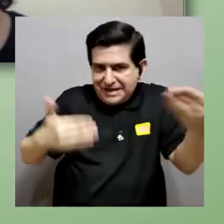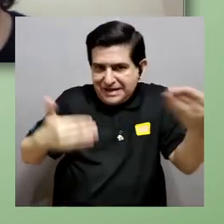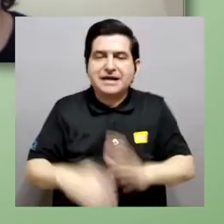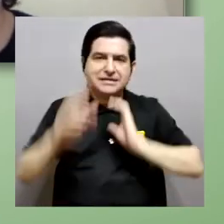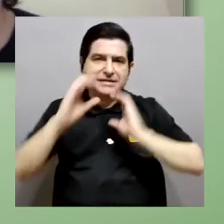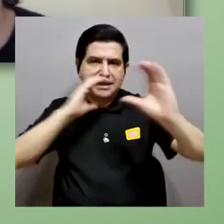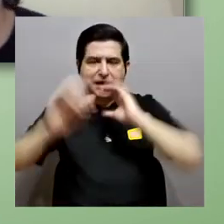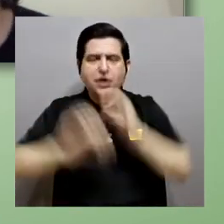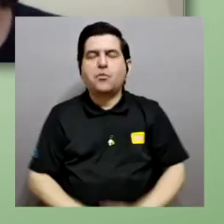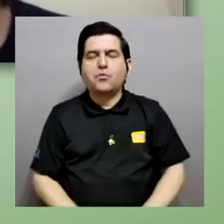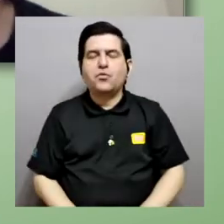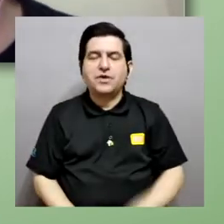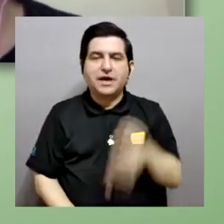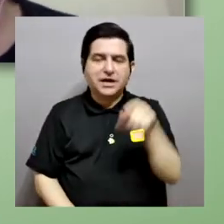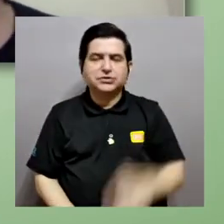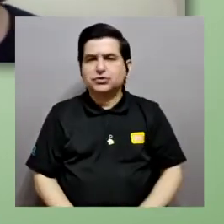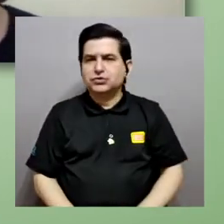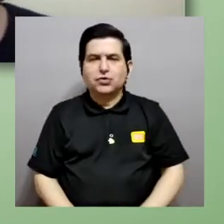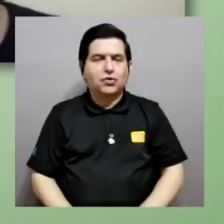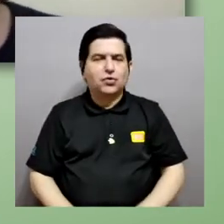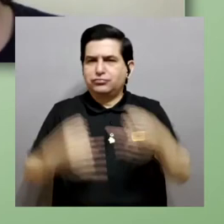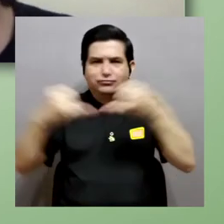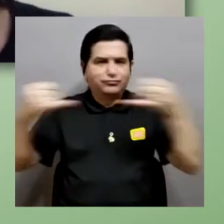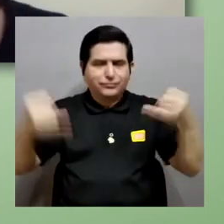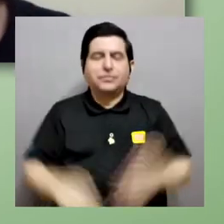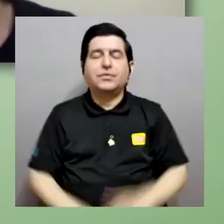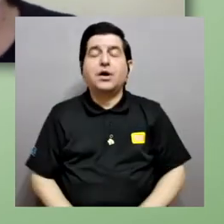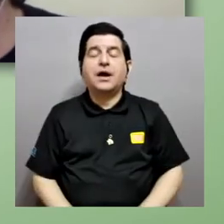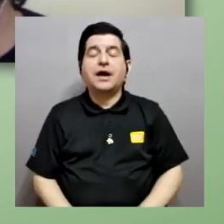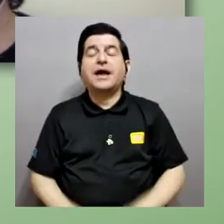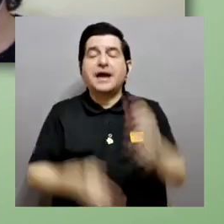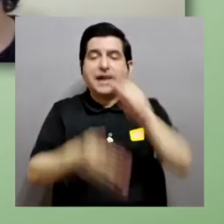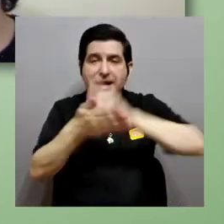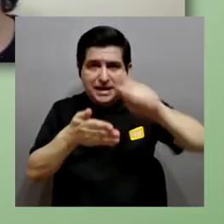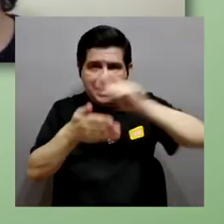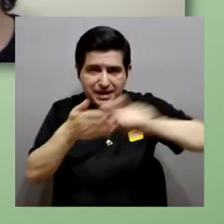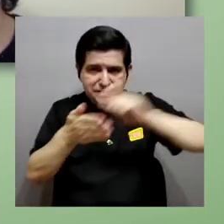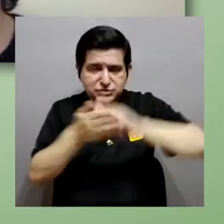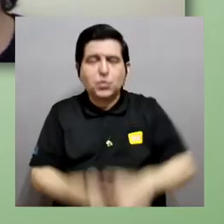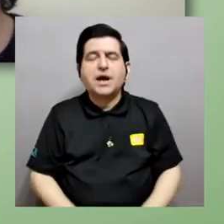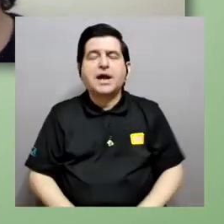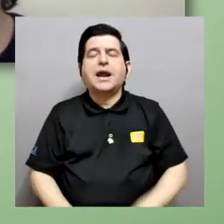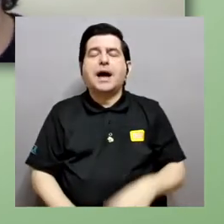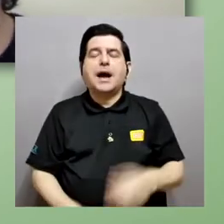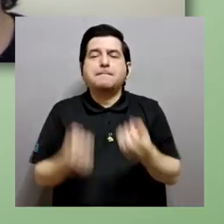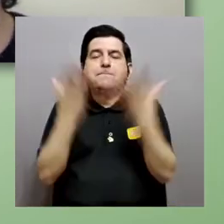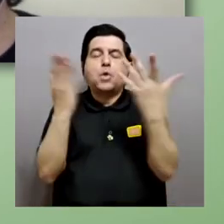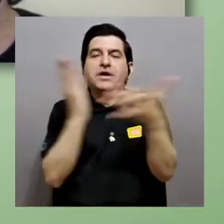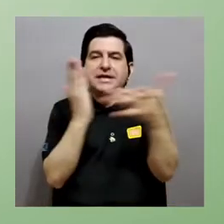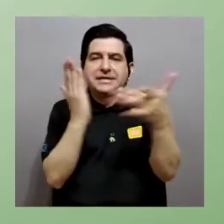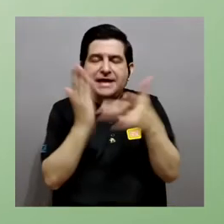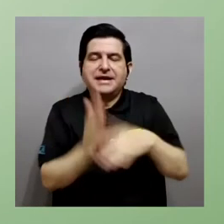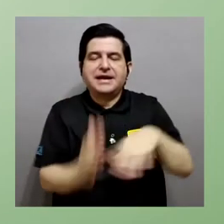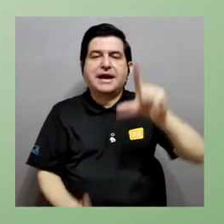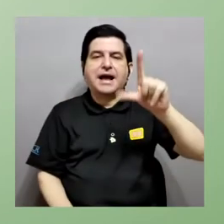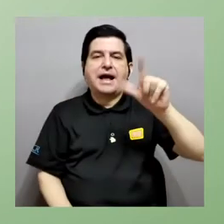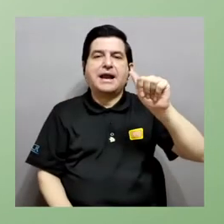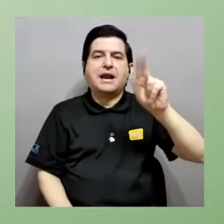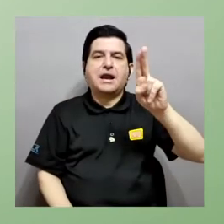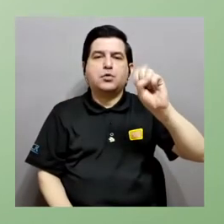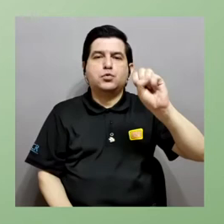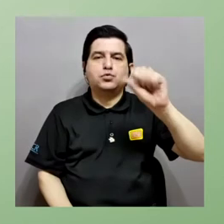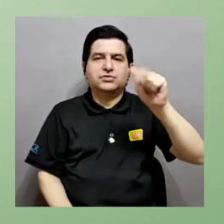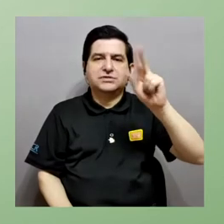y comunicaciones inalámbricas de la escuela politécnica federal de la usana en suiza elabora